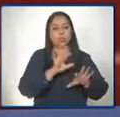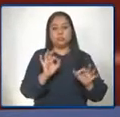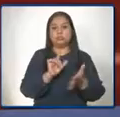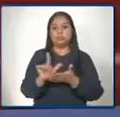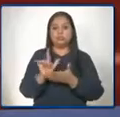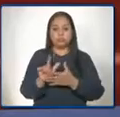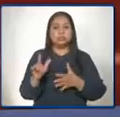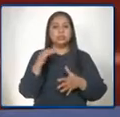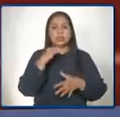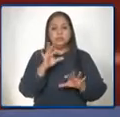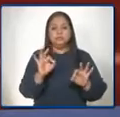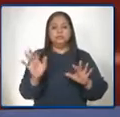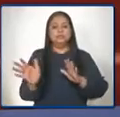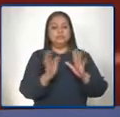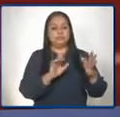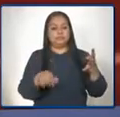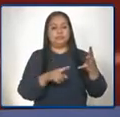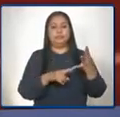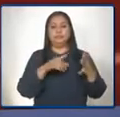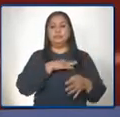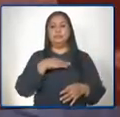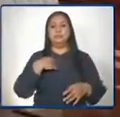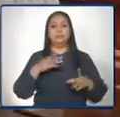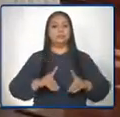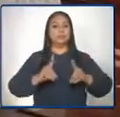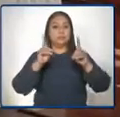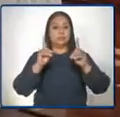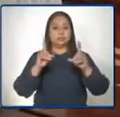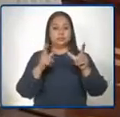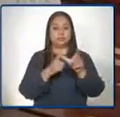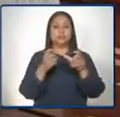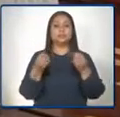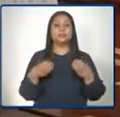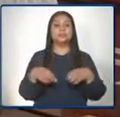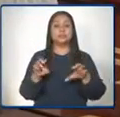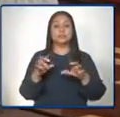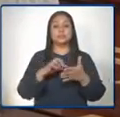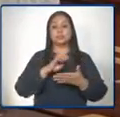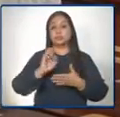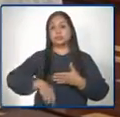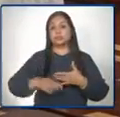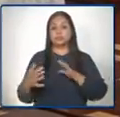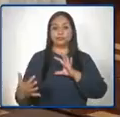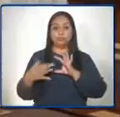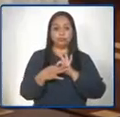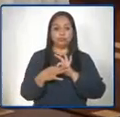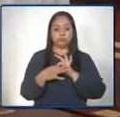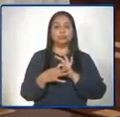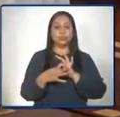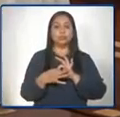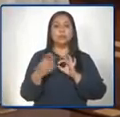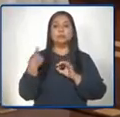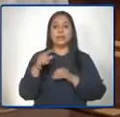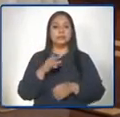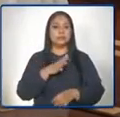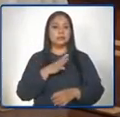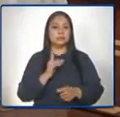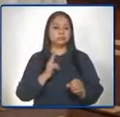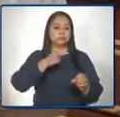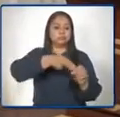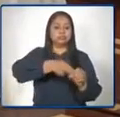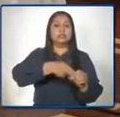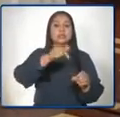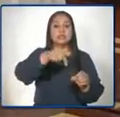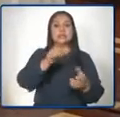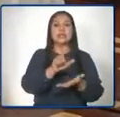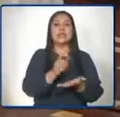de de desarrollo con las oportunidades y con los programas vinculados a mantener a los niños dentro de estos